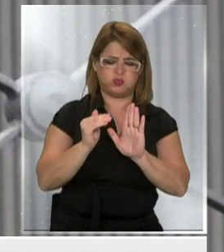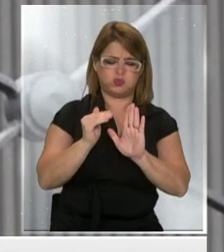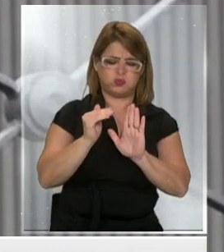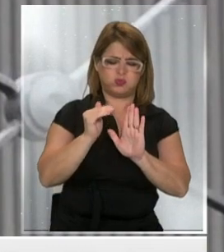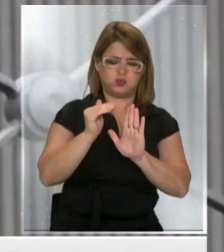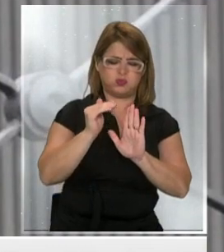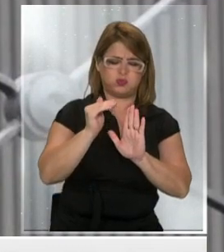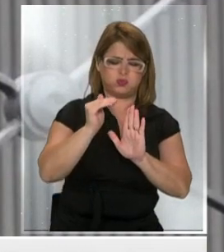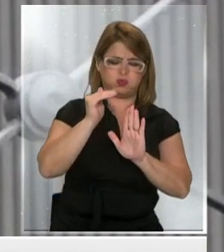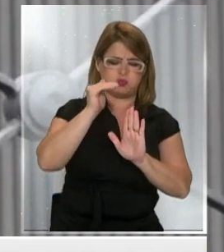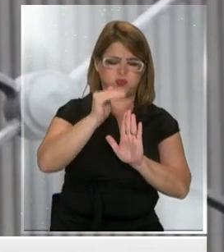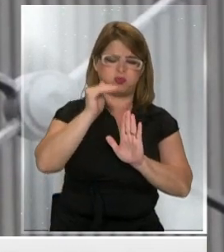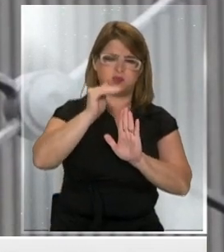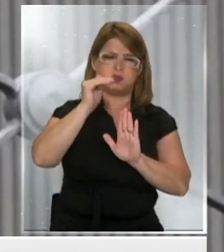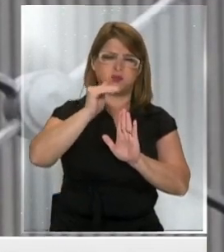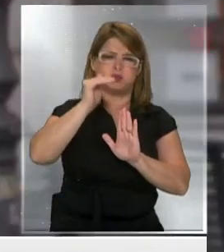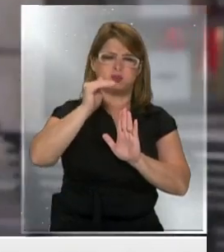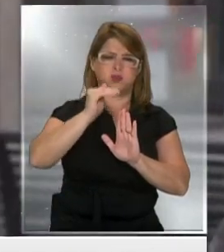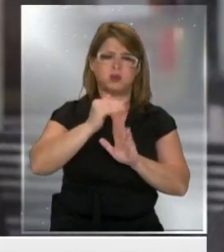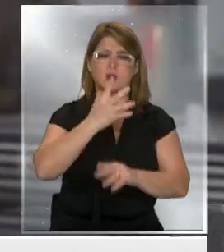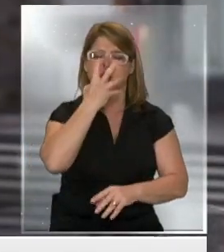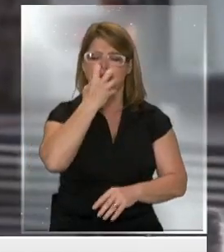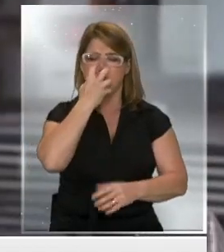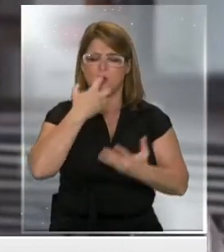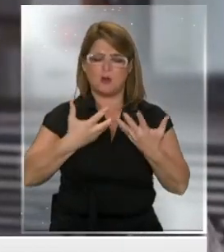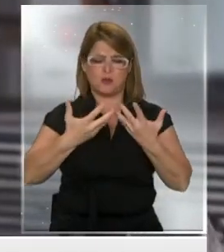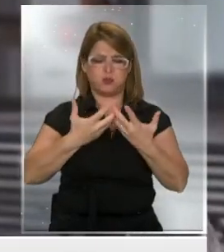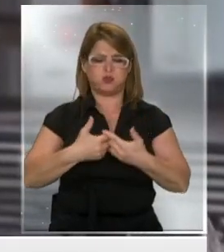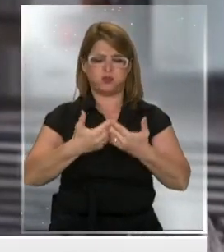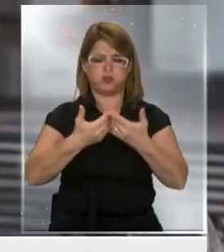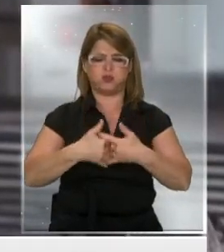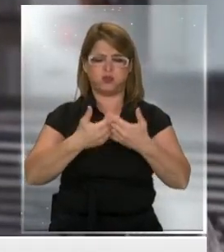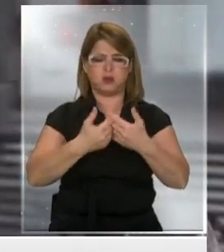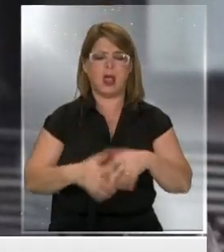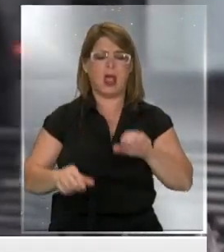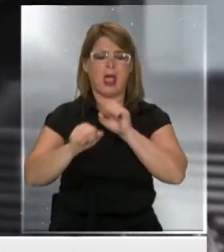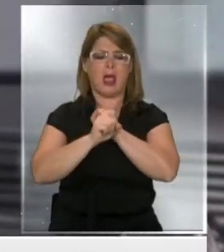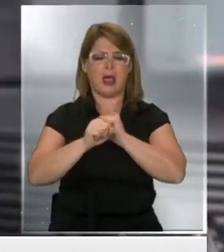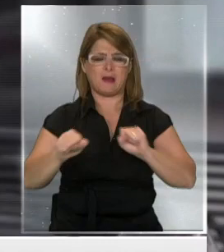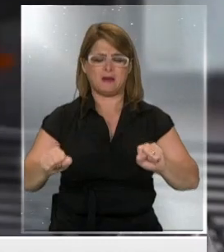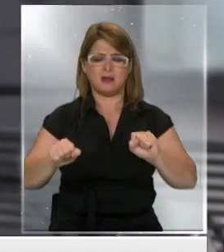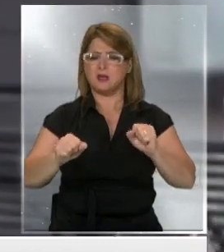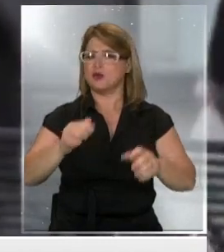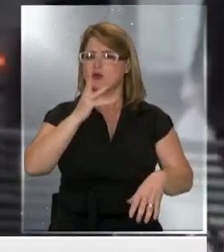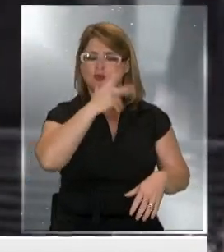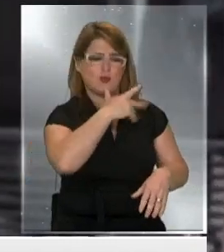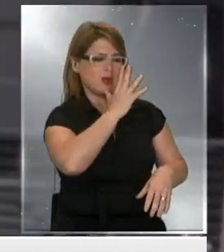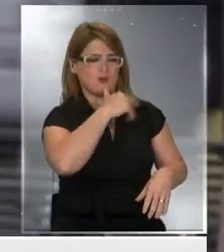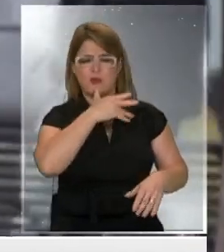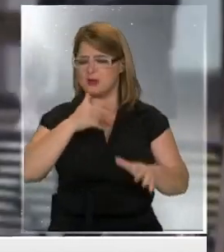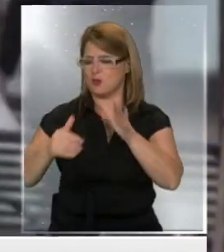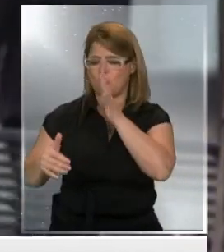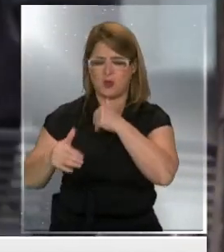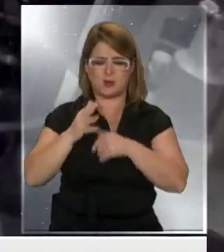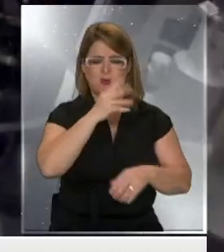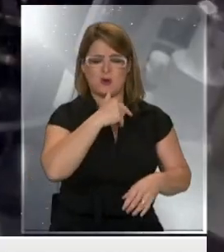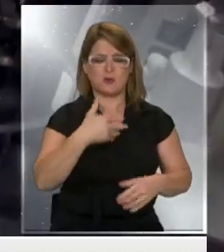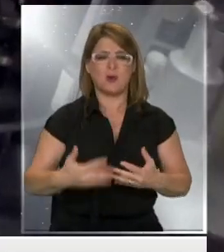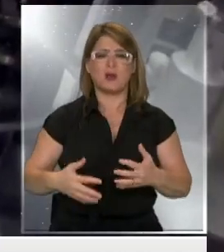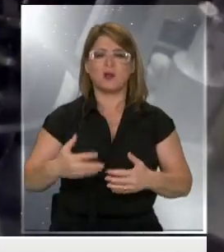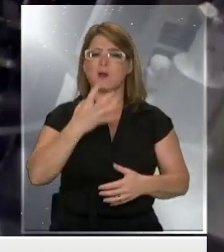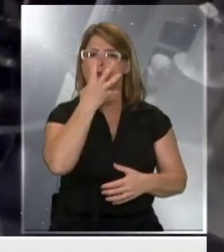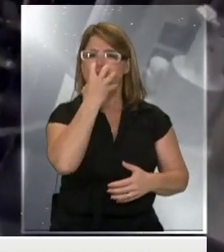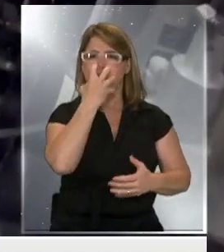estén completamente agotados. Estamos hablando de la primera potencia mundial para que vea la escasez de ventiladores